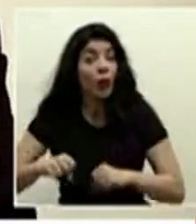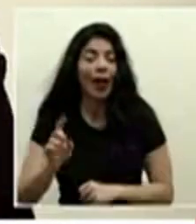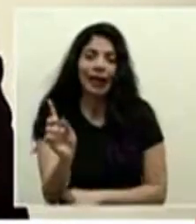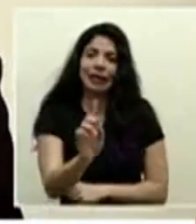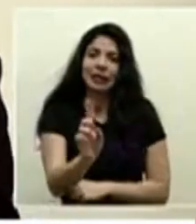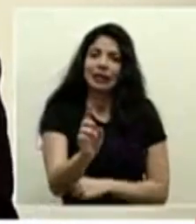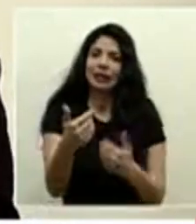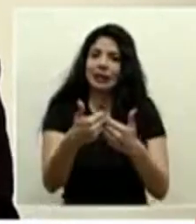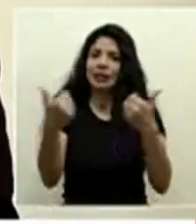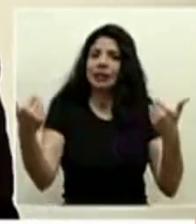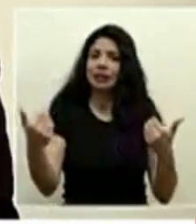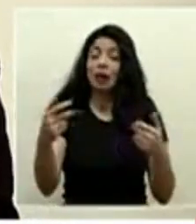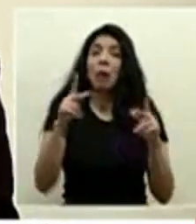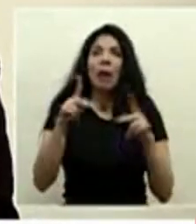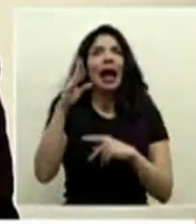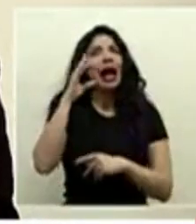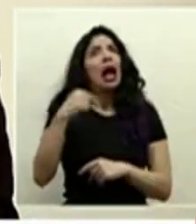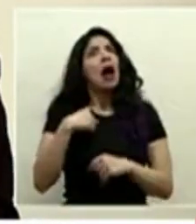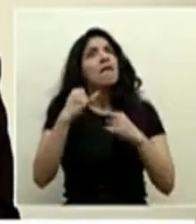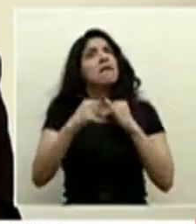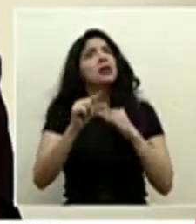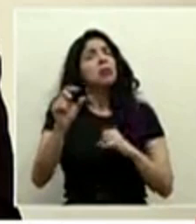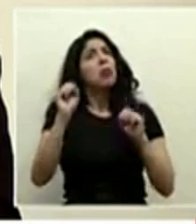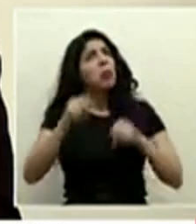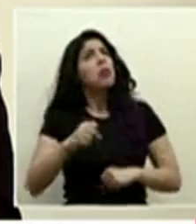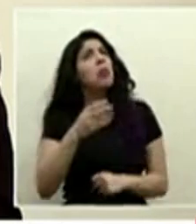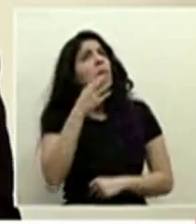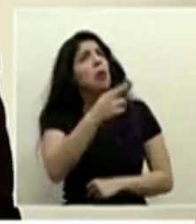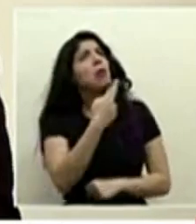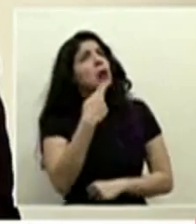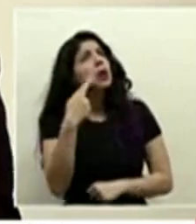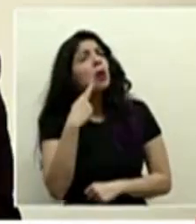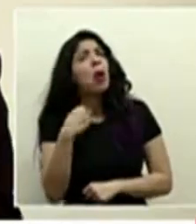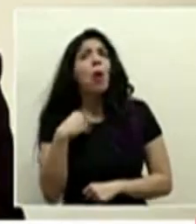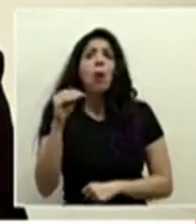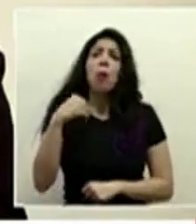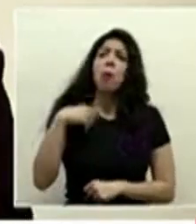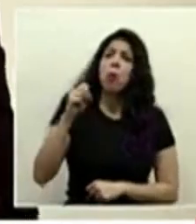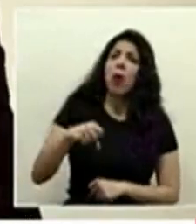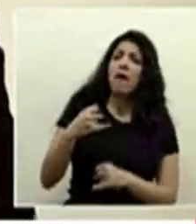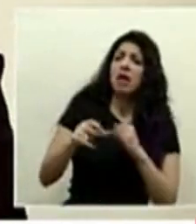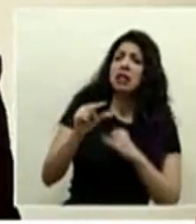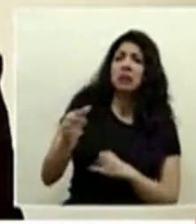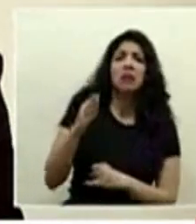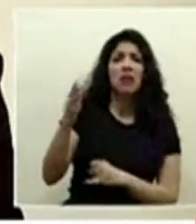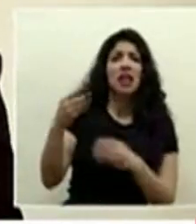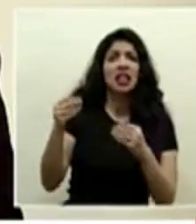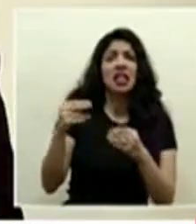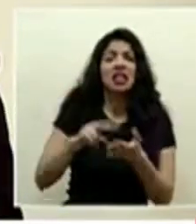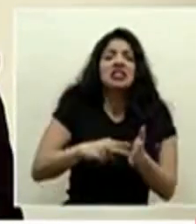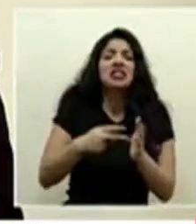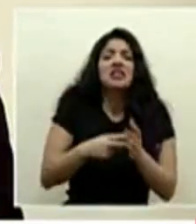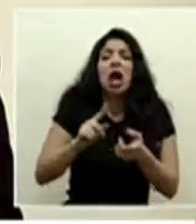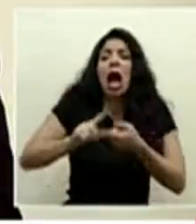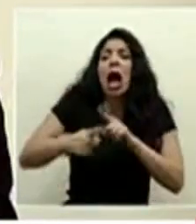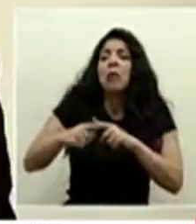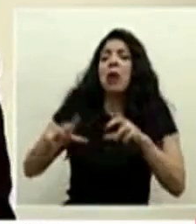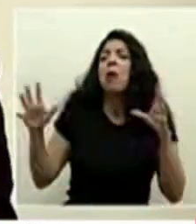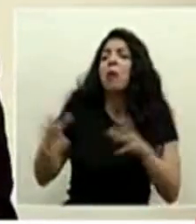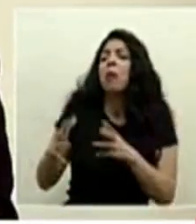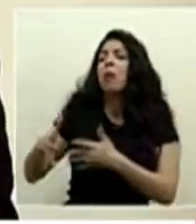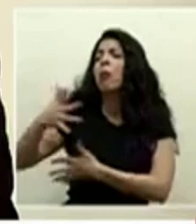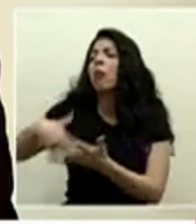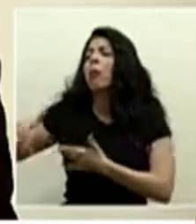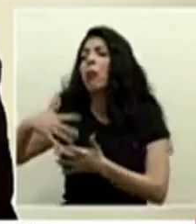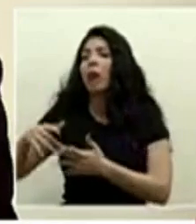eventualmente pueden ir a un restaurante un fin de semana o porque pueden ir a una tienda entonces ya pueden romper las burbujas sociales y ya todo como si